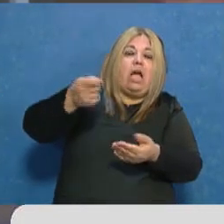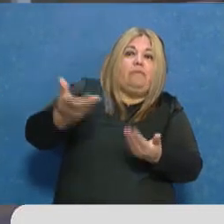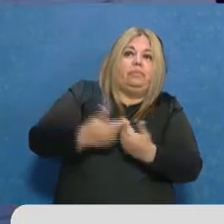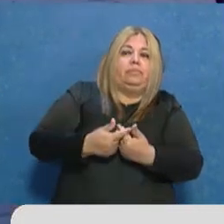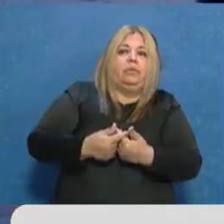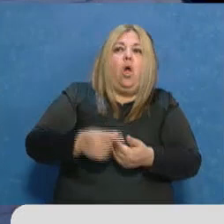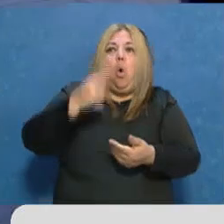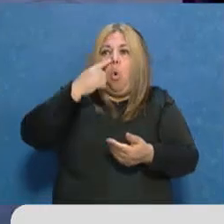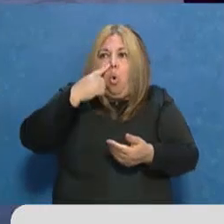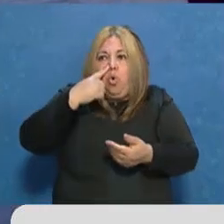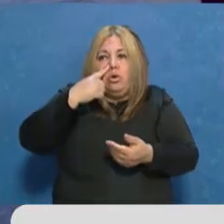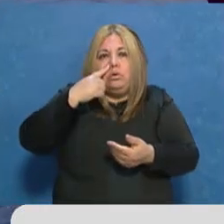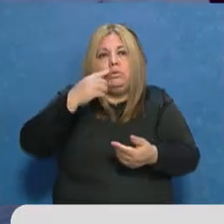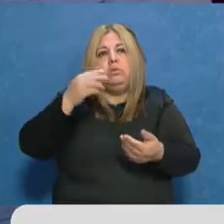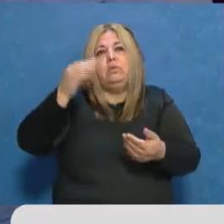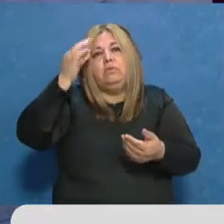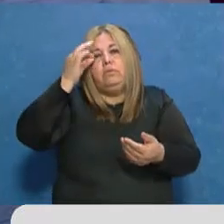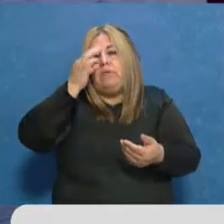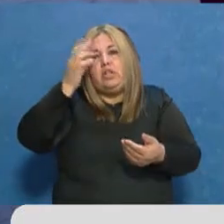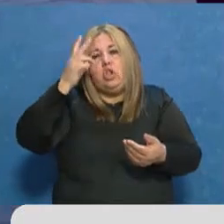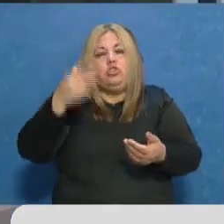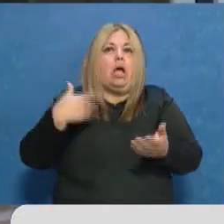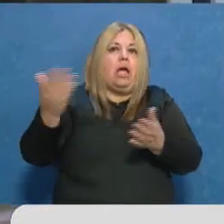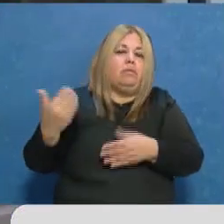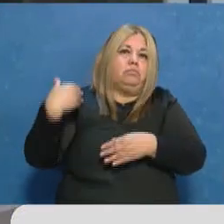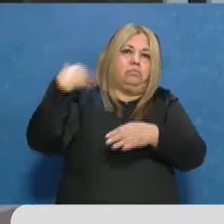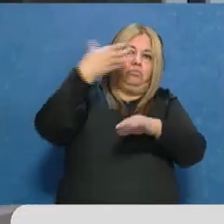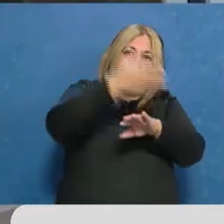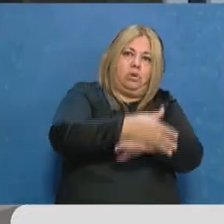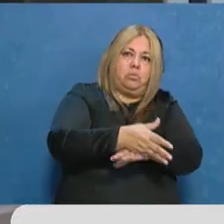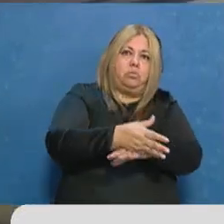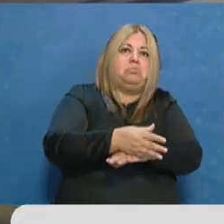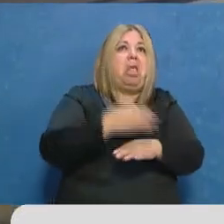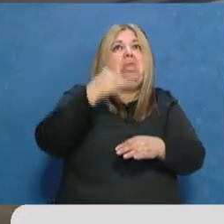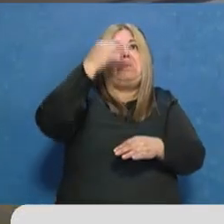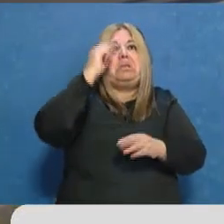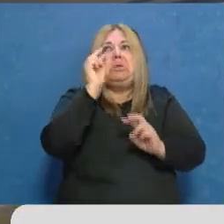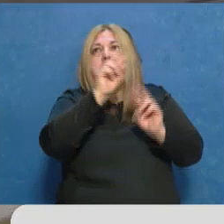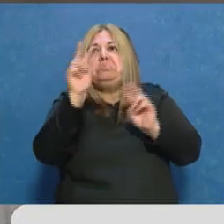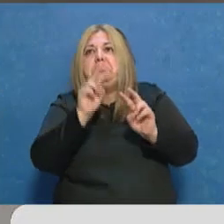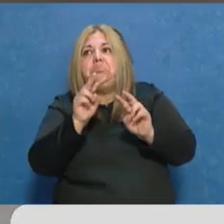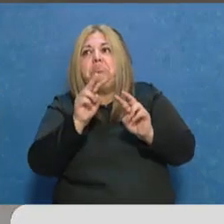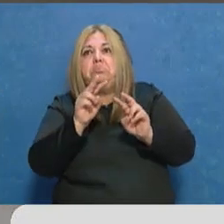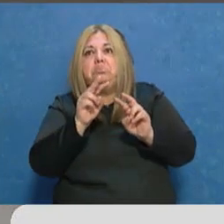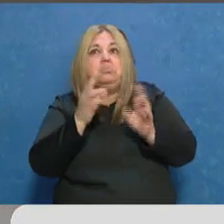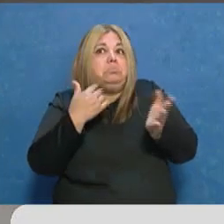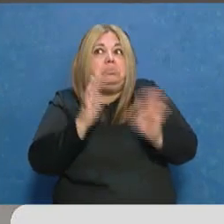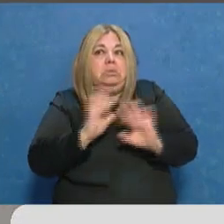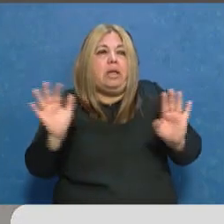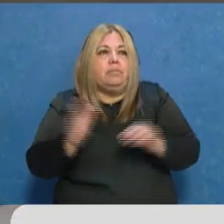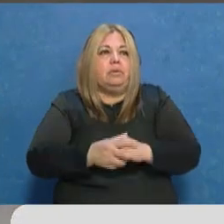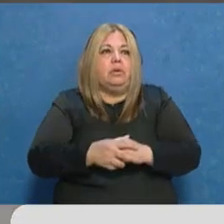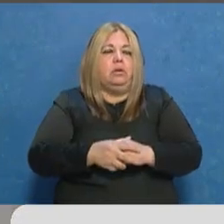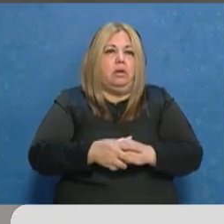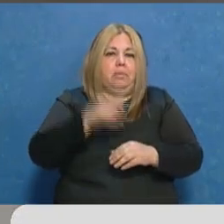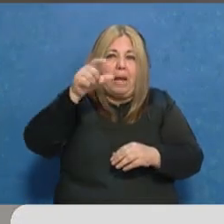se nos citó para mirar el departamento, fuimos y ahí quedó. Somos muchas familias de Mendoza, más de